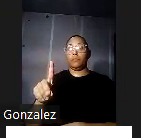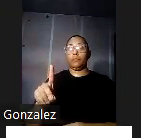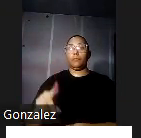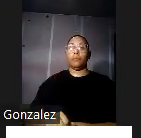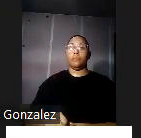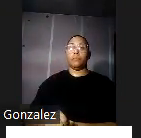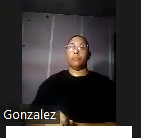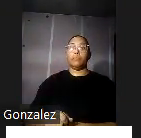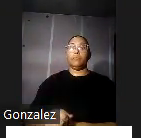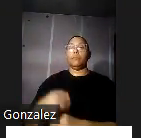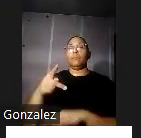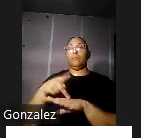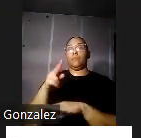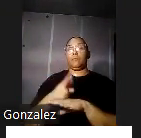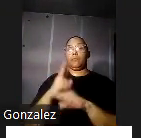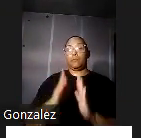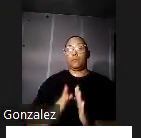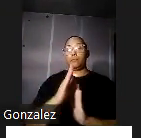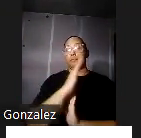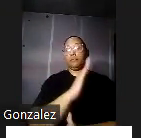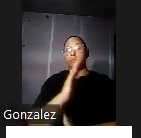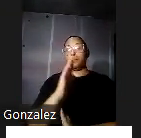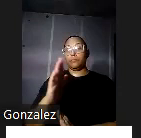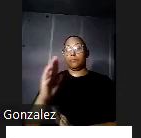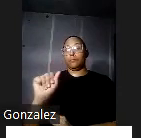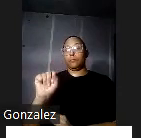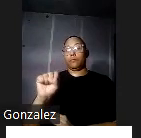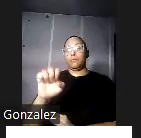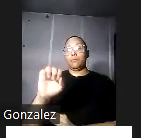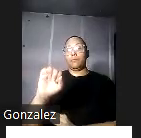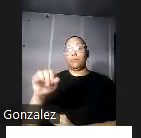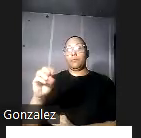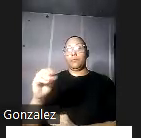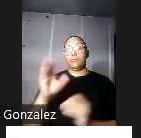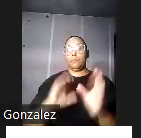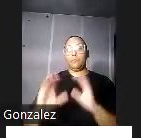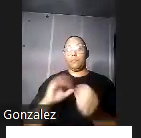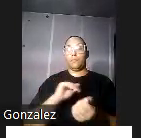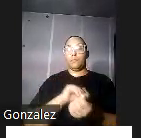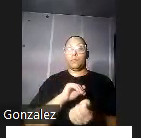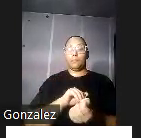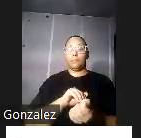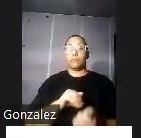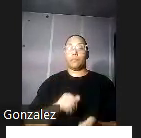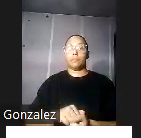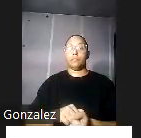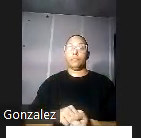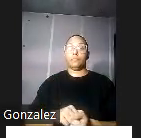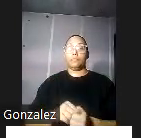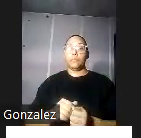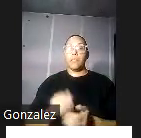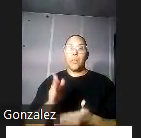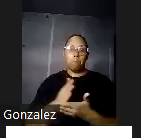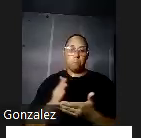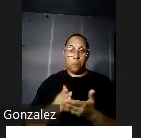colección puertorriqueña de la biblioteca acojado a Asenjo en ciencias médicas no es así de pequeño esa es la parte donde